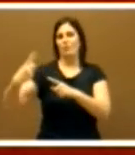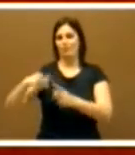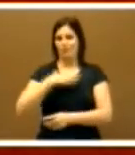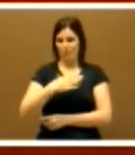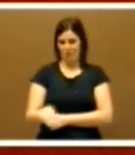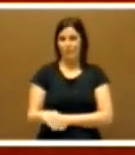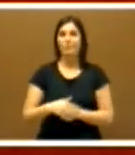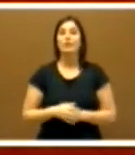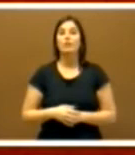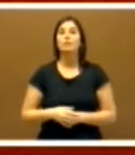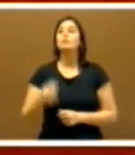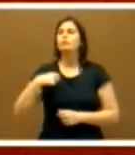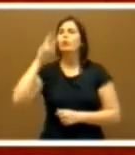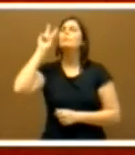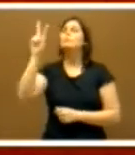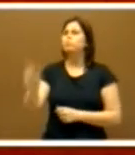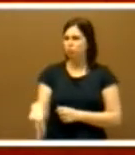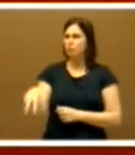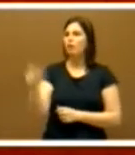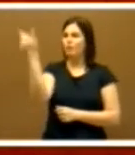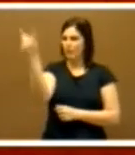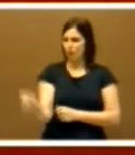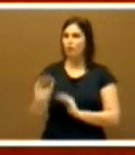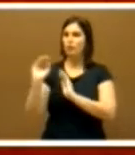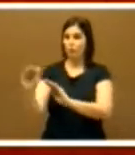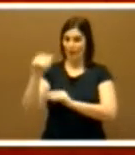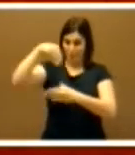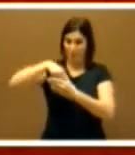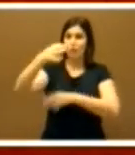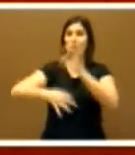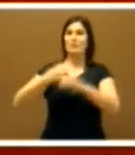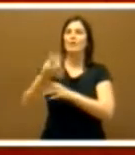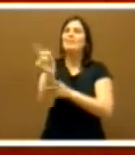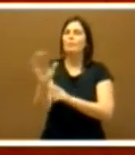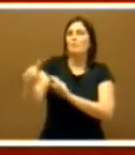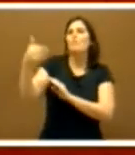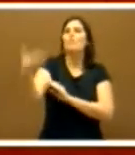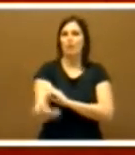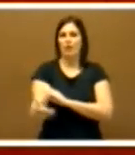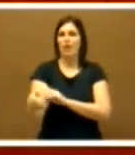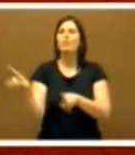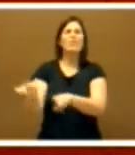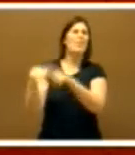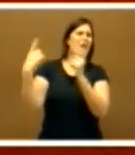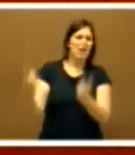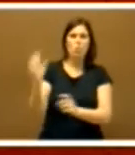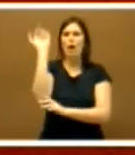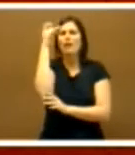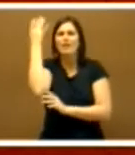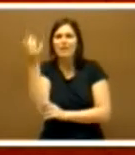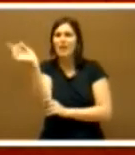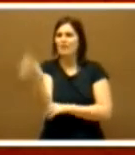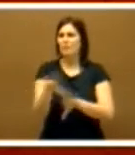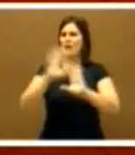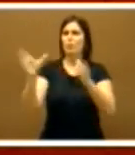Mi reconocimiento a tu persona en esta Cámara y fuera de ella, por encima de las ideologías y de